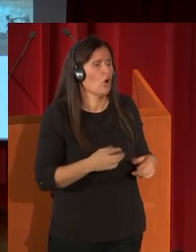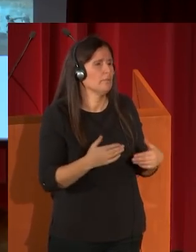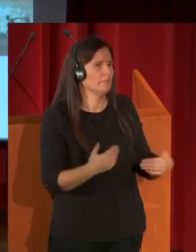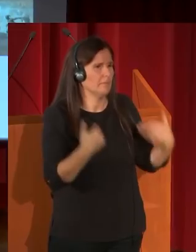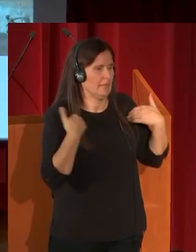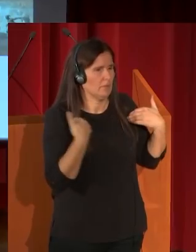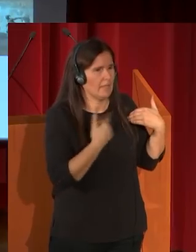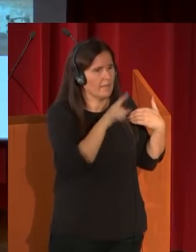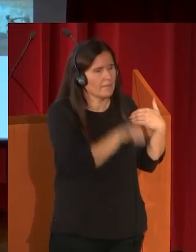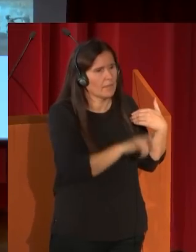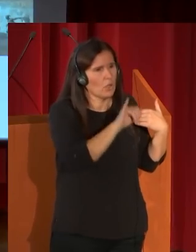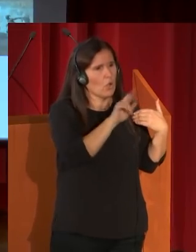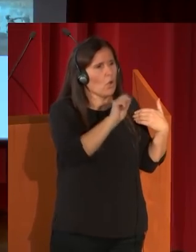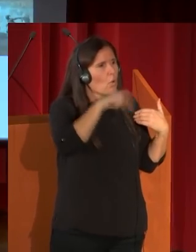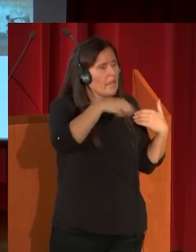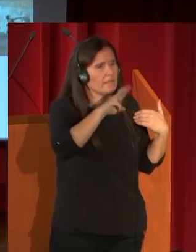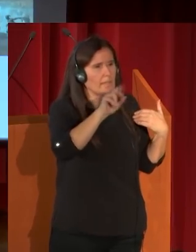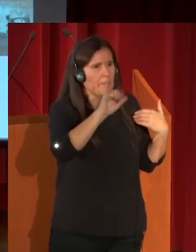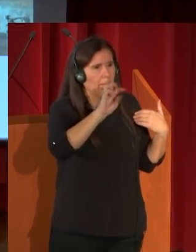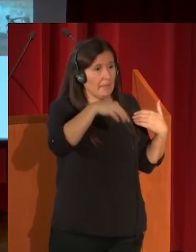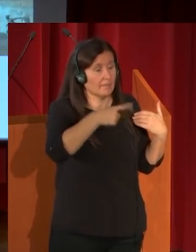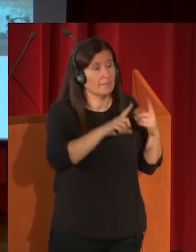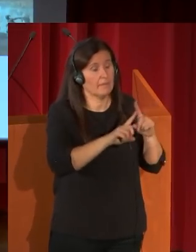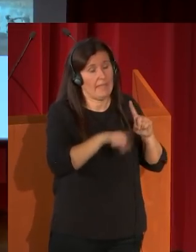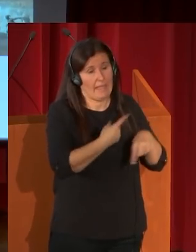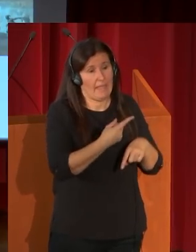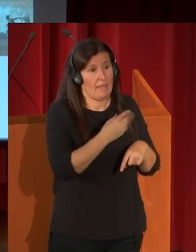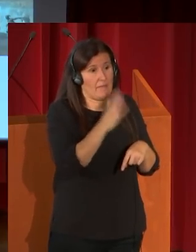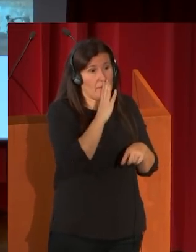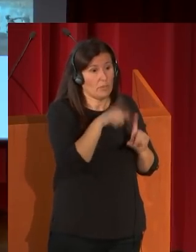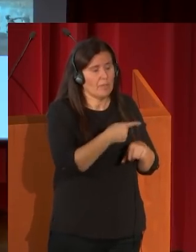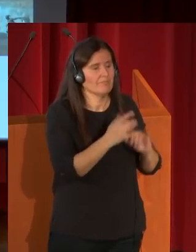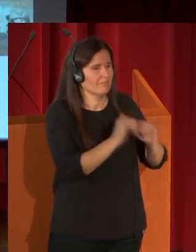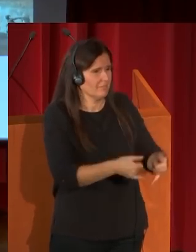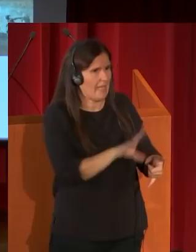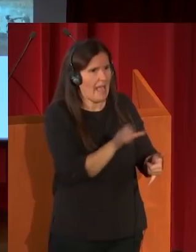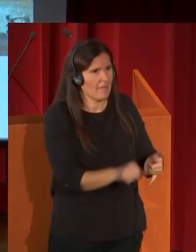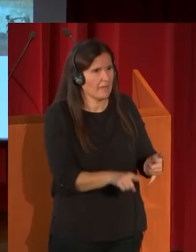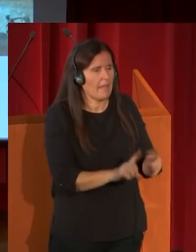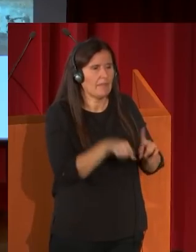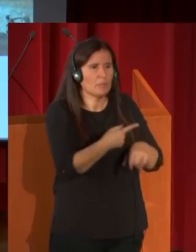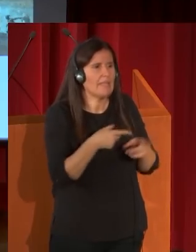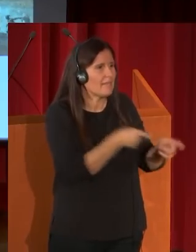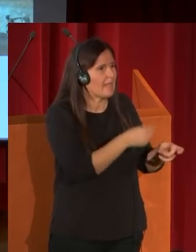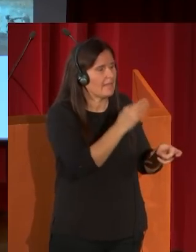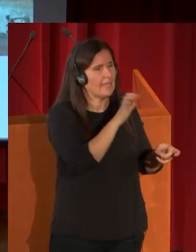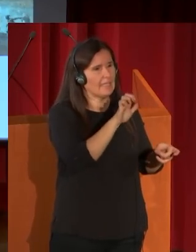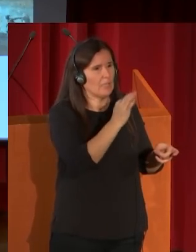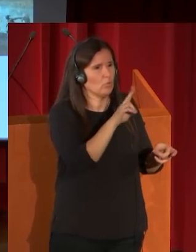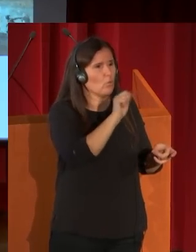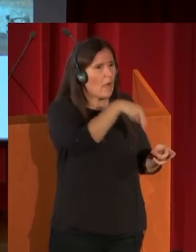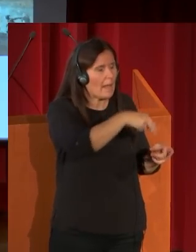Él llega a África en febrero, después de que ha transcurrido ya la batalla de Tetuán, pero sin embargo tiene,